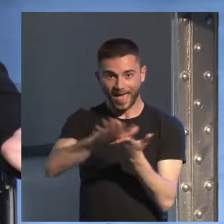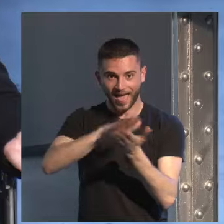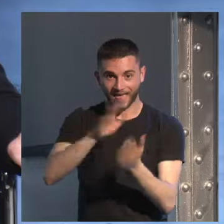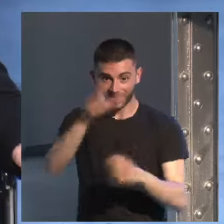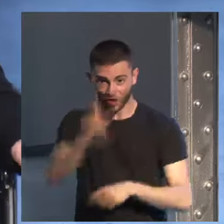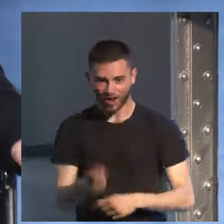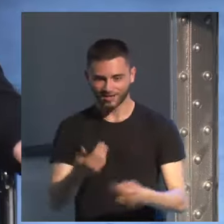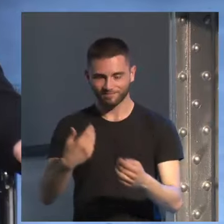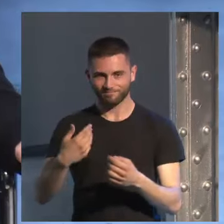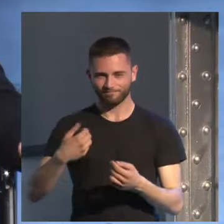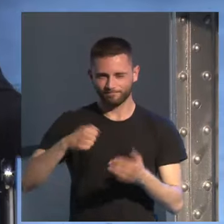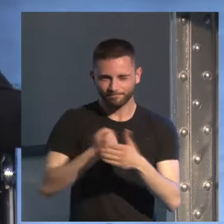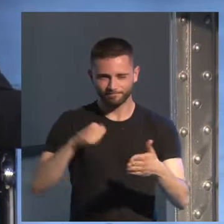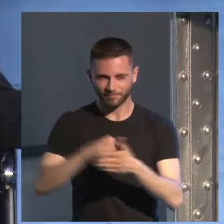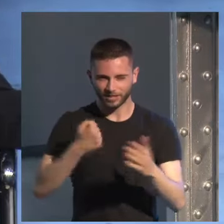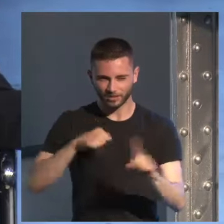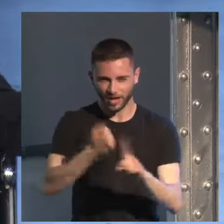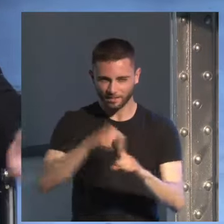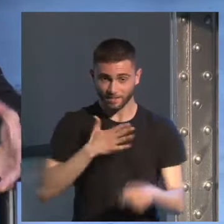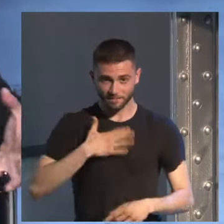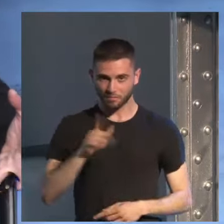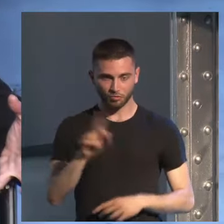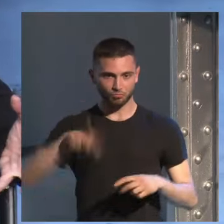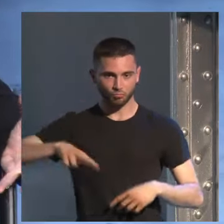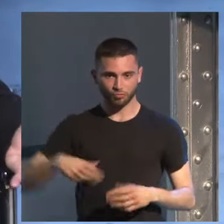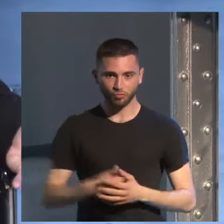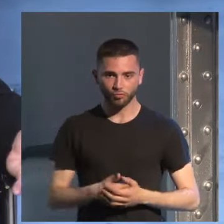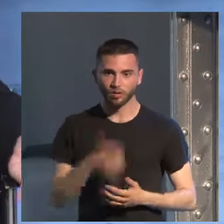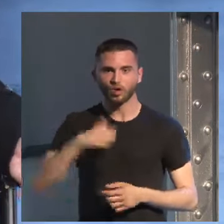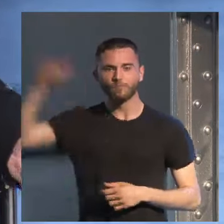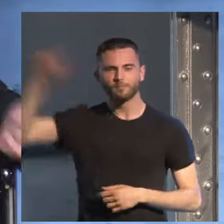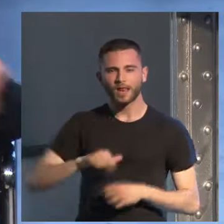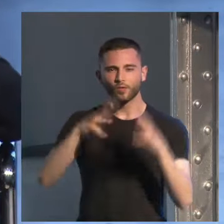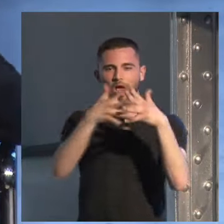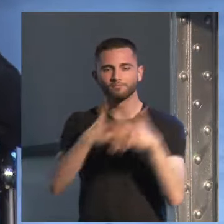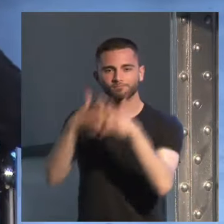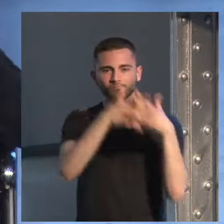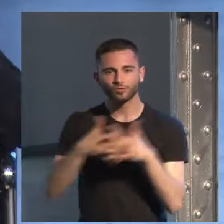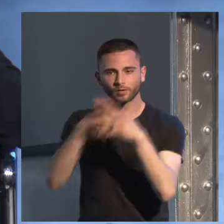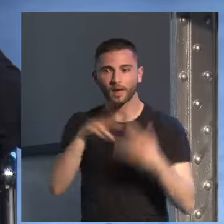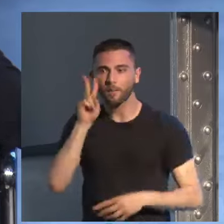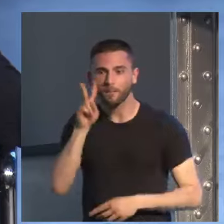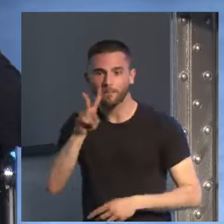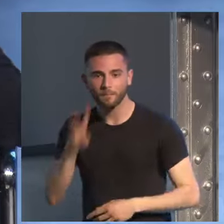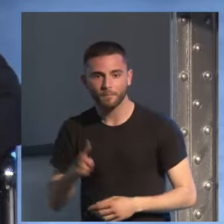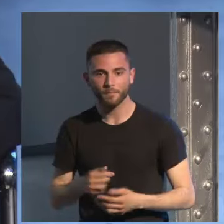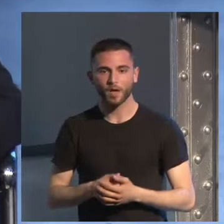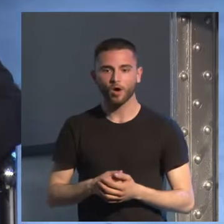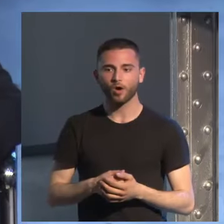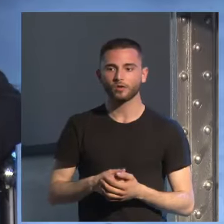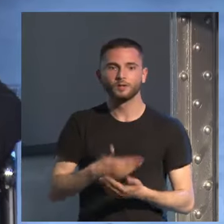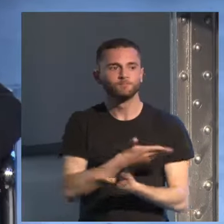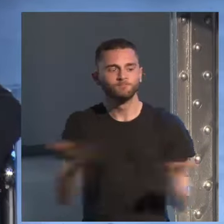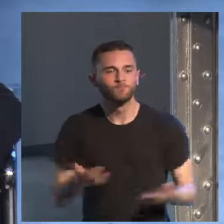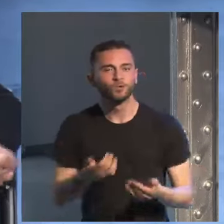a veces cuando leo, como tú dices, o veo esas películas norteamericanas donde todos los editores están esperando